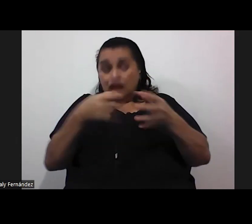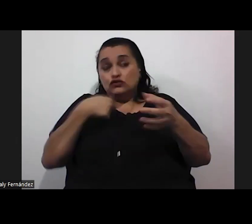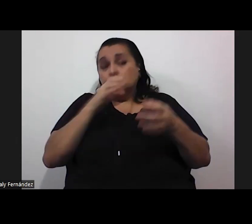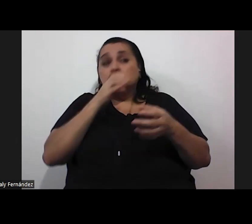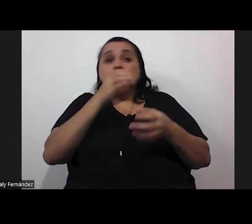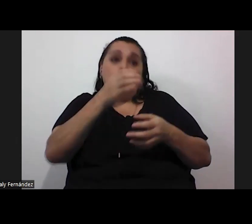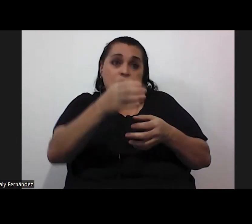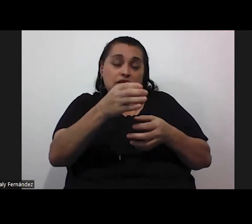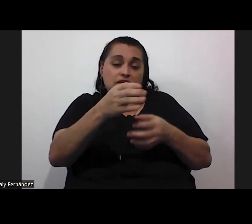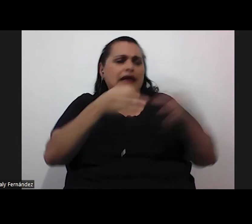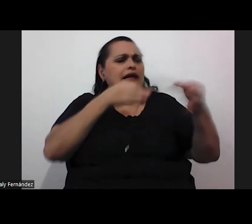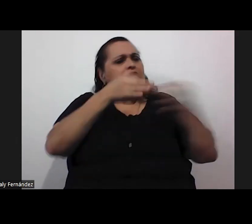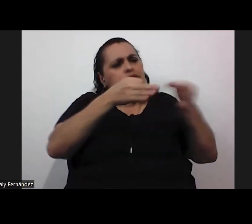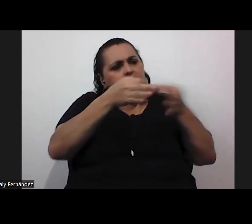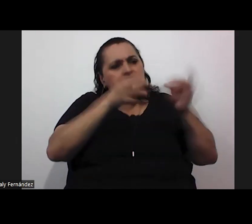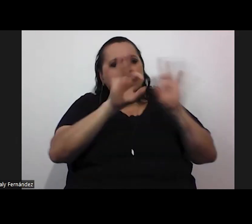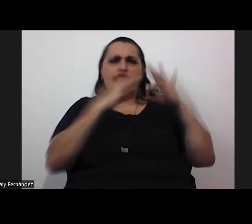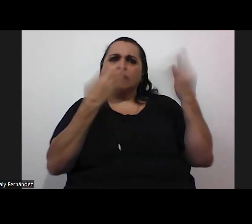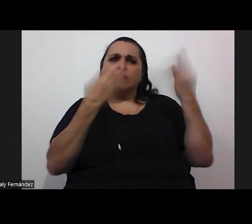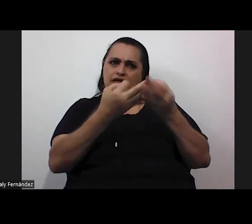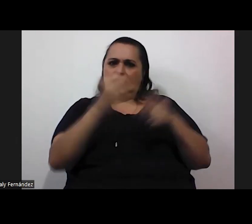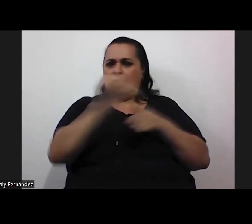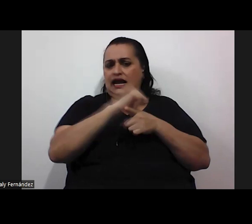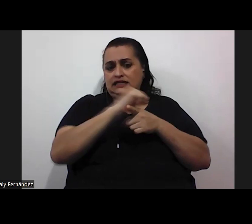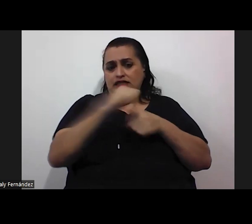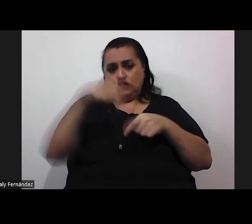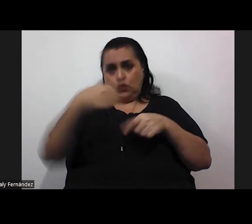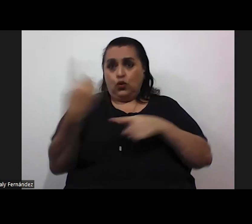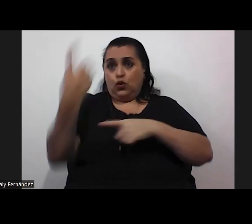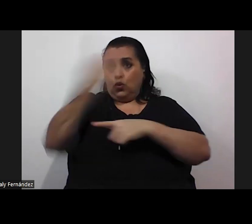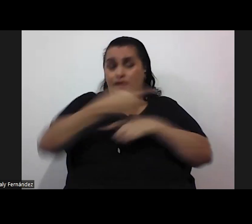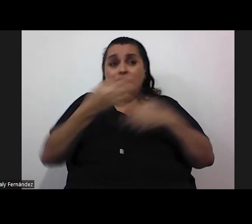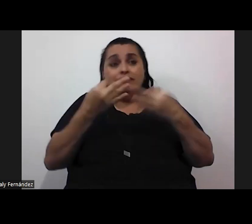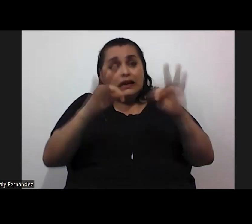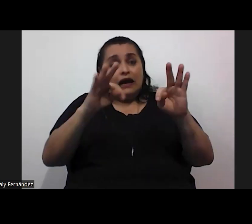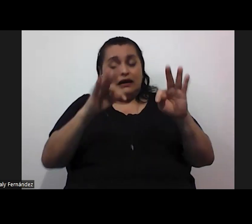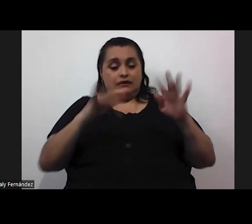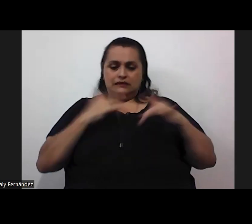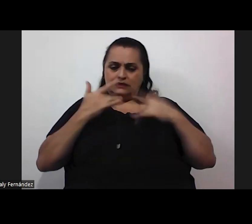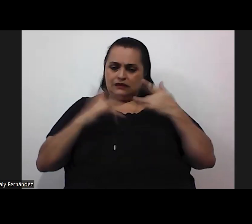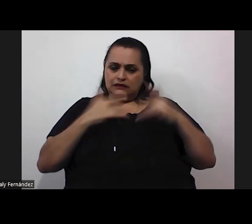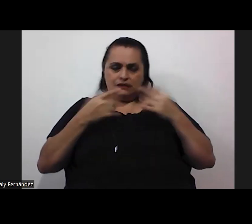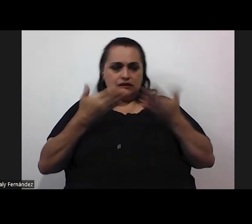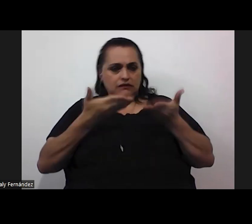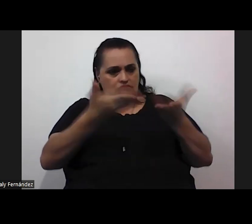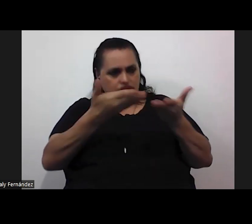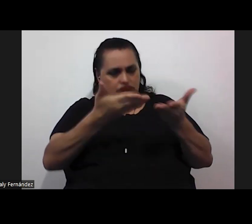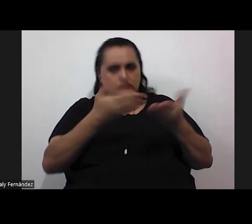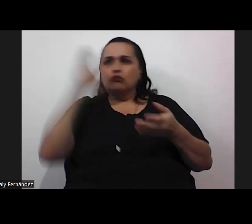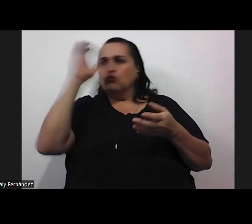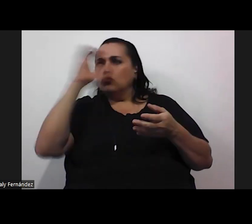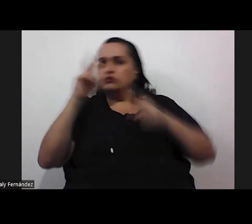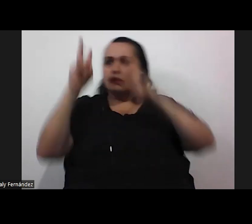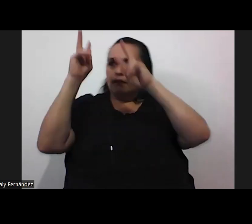expliquemos a las familias este ejercicio que hicimos hoy tratemos de sensibilizar busquemos bajemos los